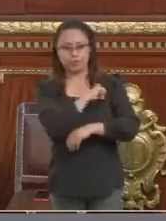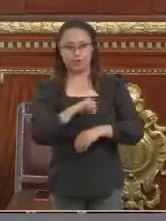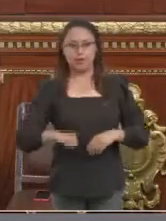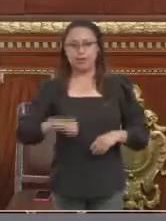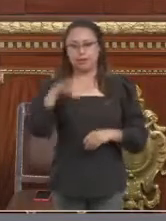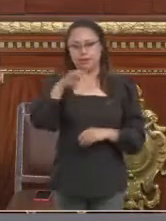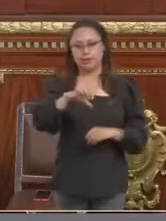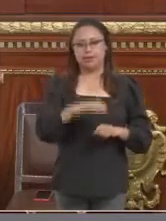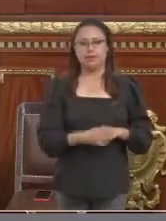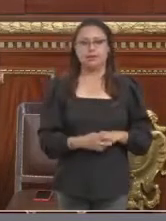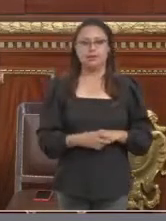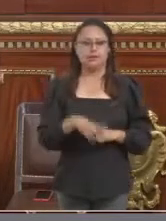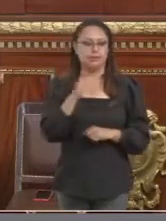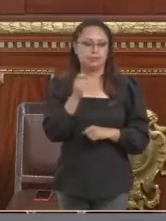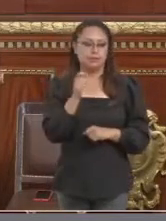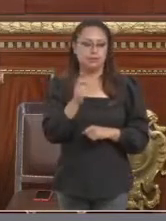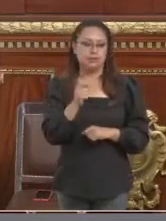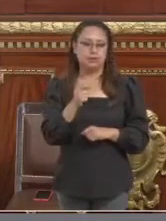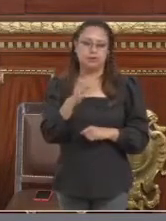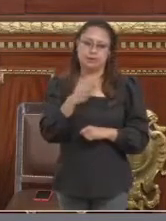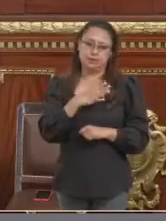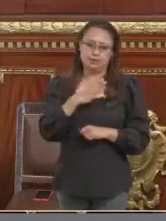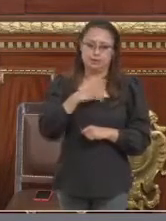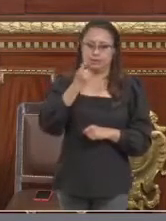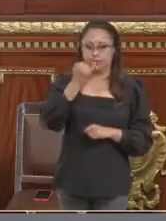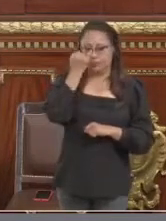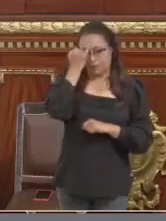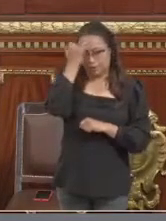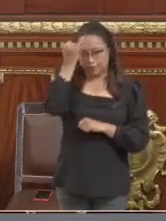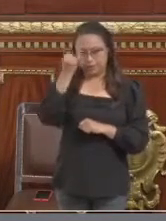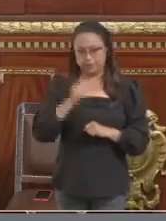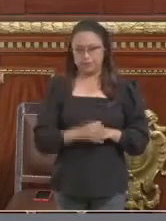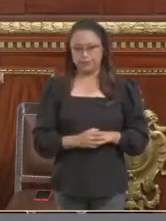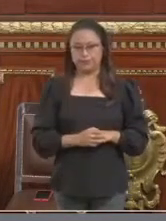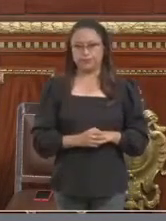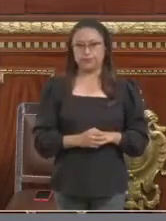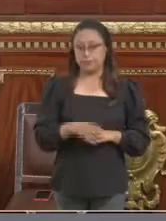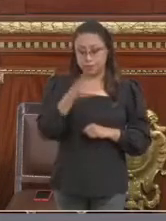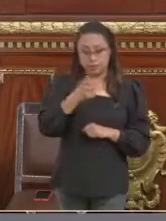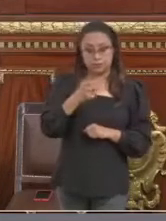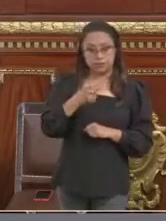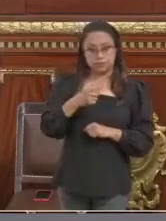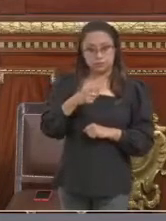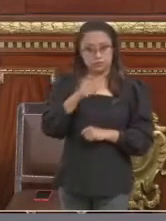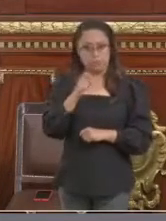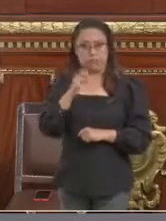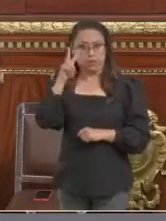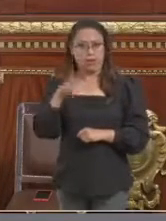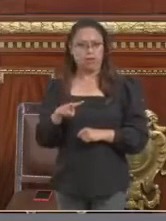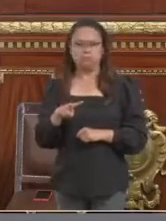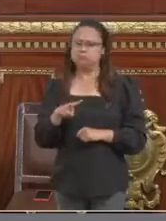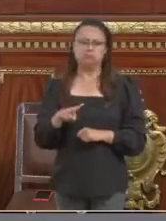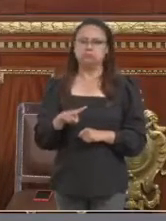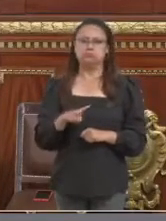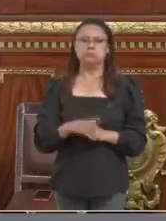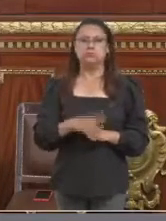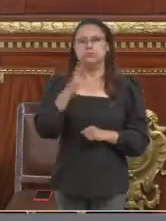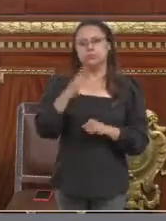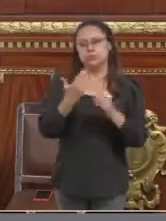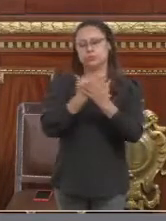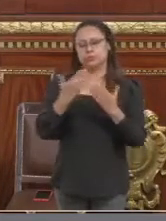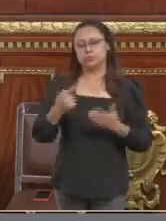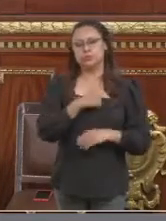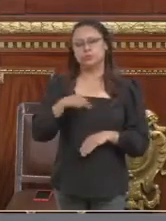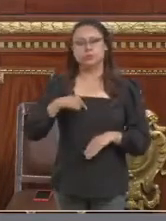implica una ideología, no implica una realidad. Es por ello que presentamos este